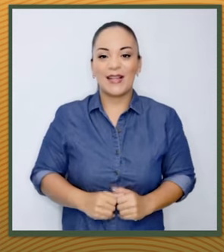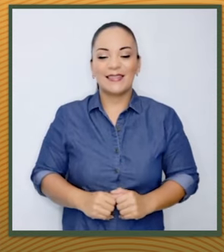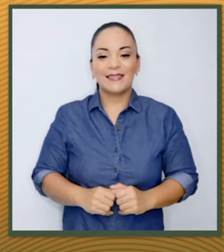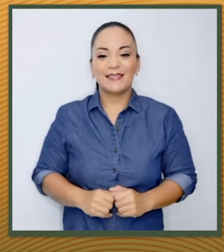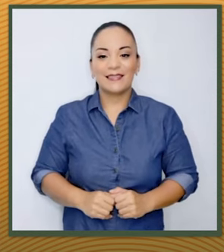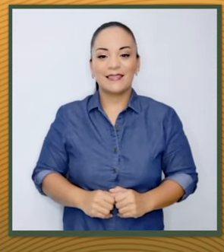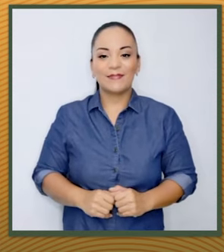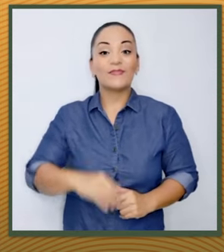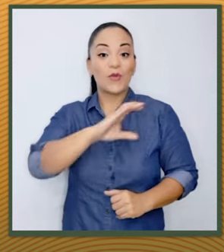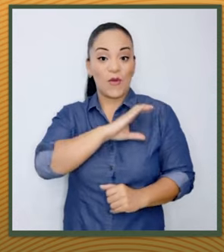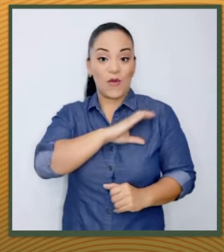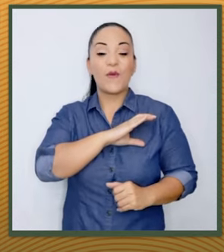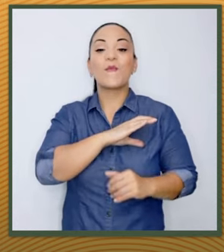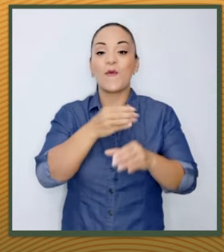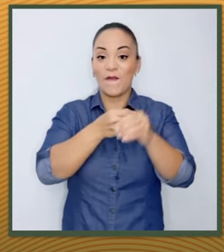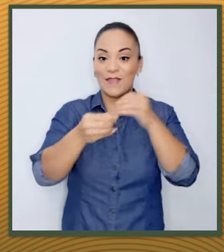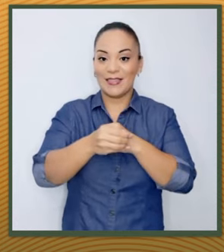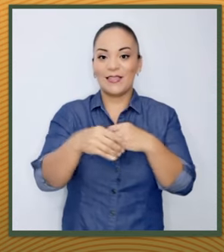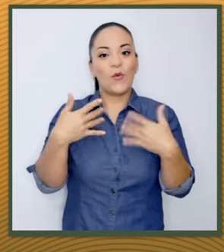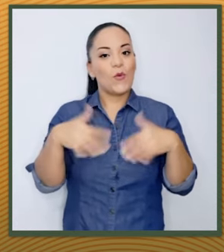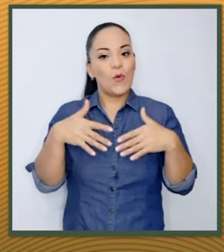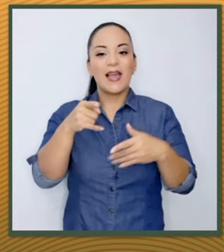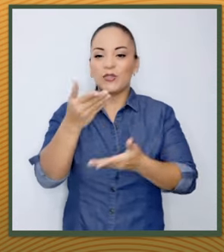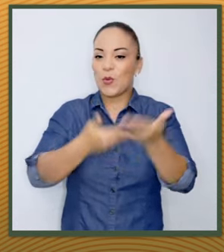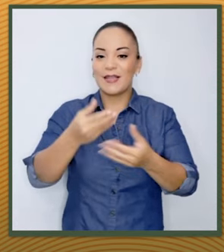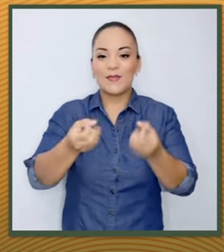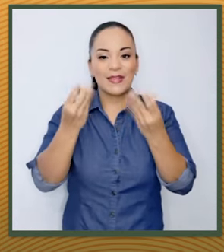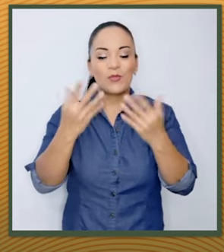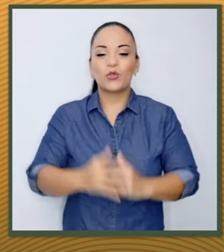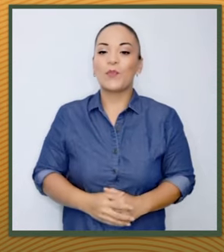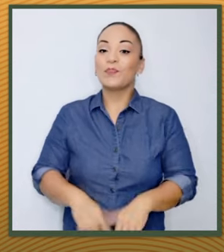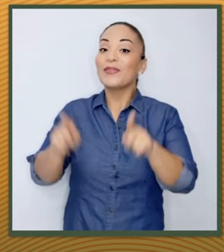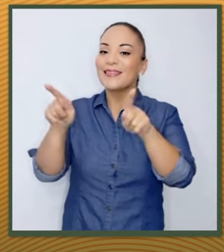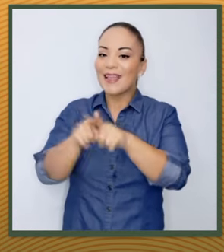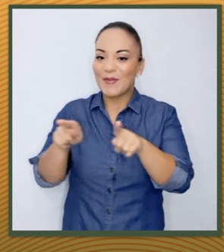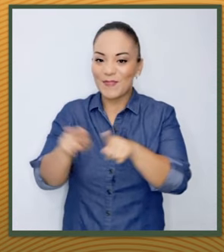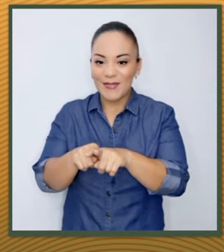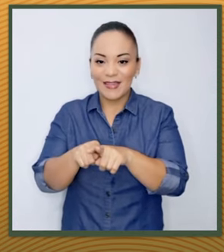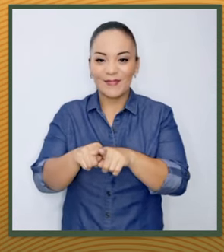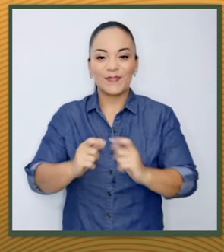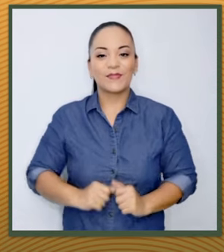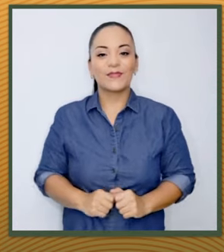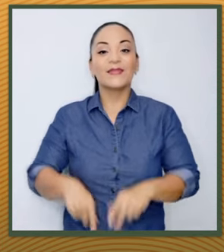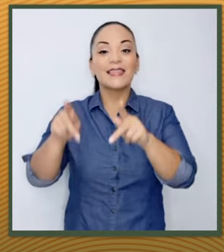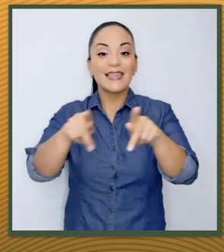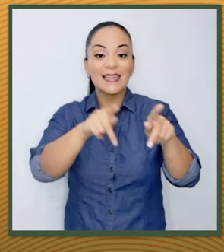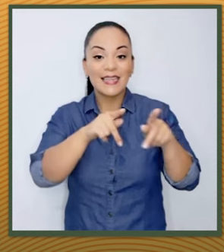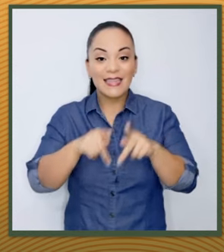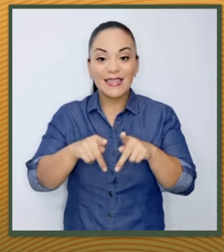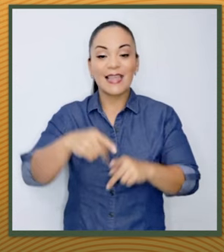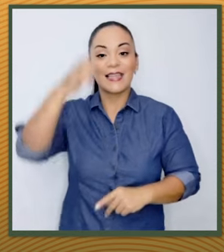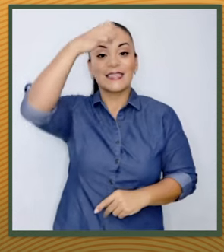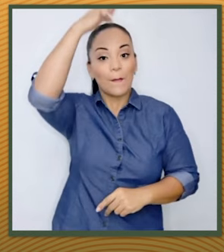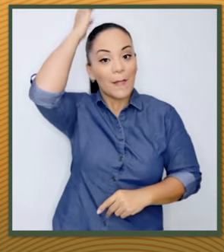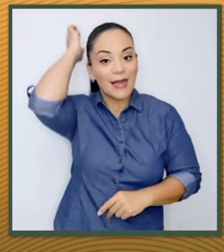con esta delegación, los va a servir de mucho. También la gente